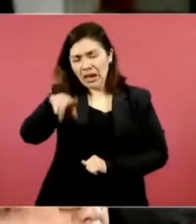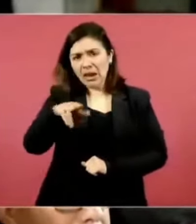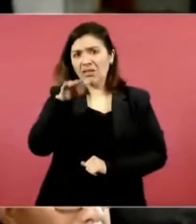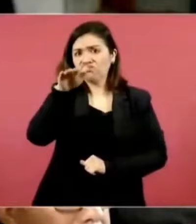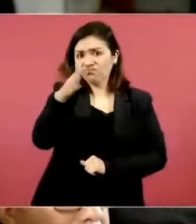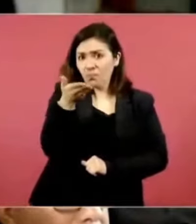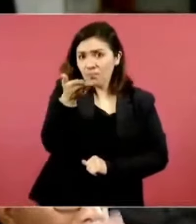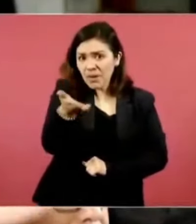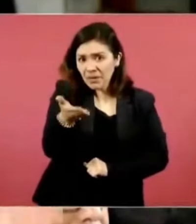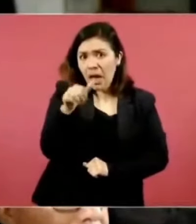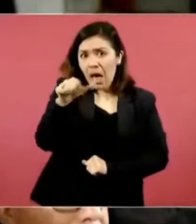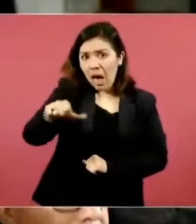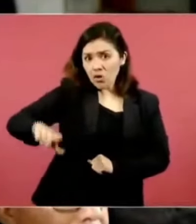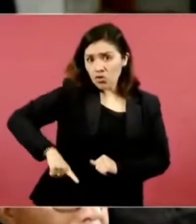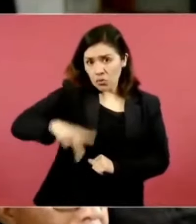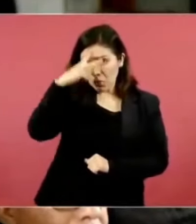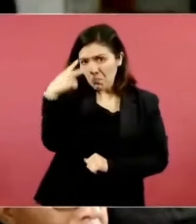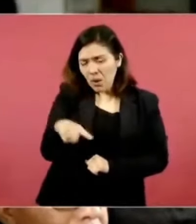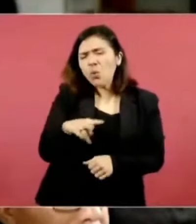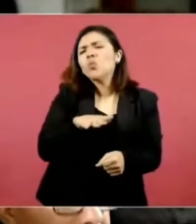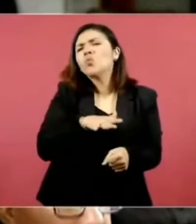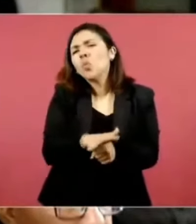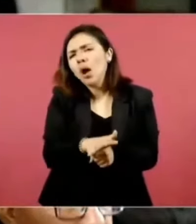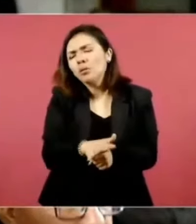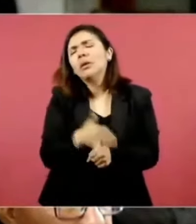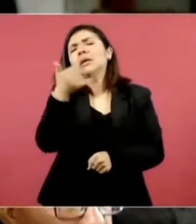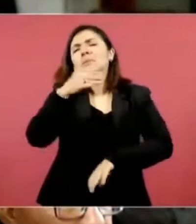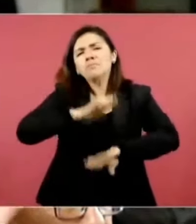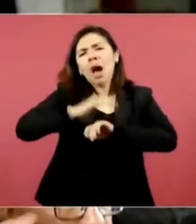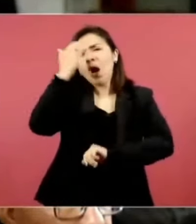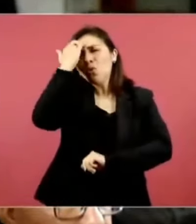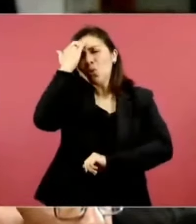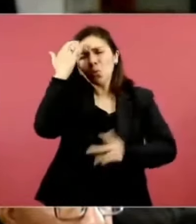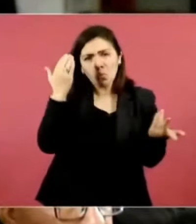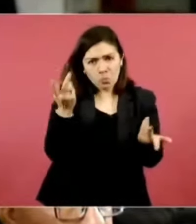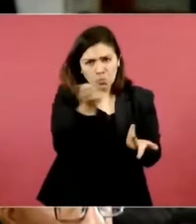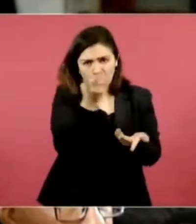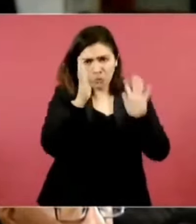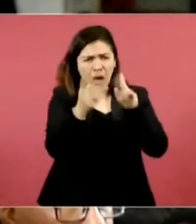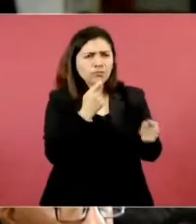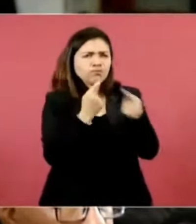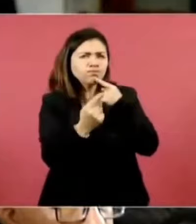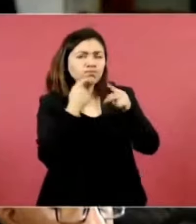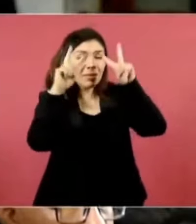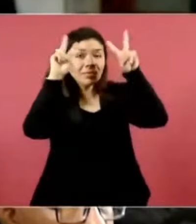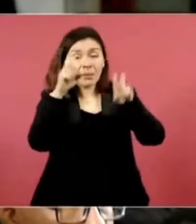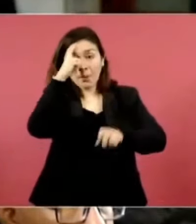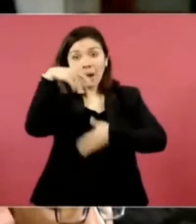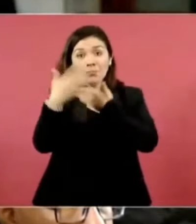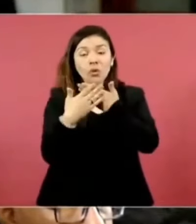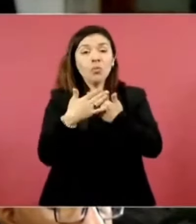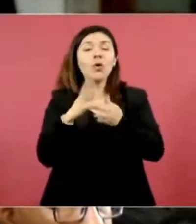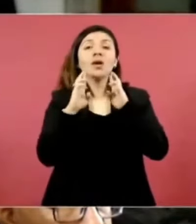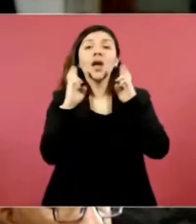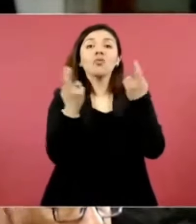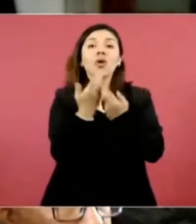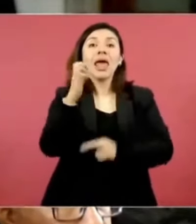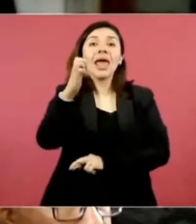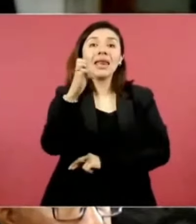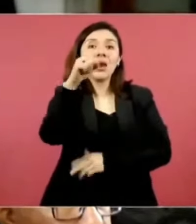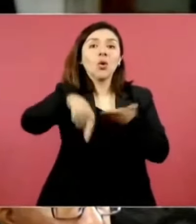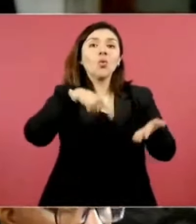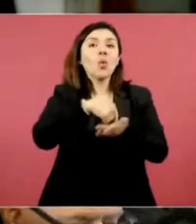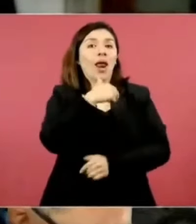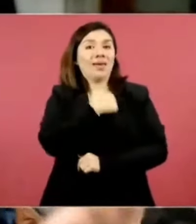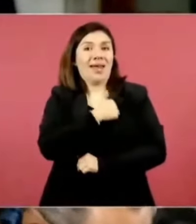Gobierno de México. Y también, Presidente, conocer si pudieron hondar en el tema de la reunión que se va a llevar a cabo en enero en Canadá, como